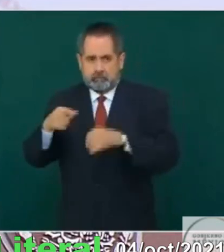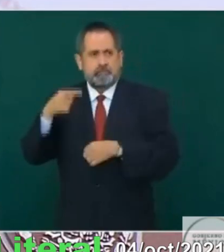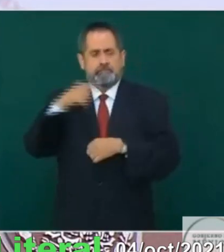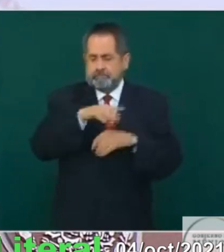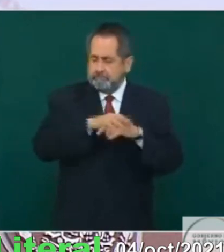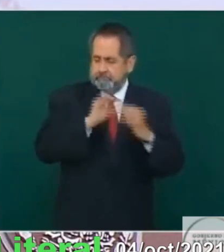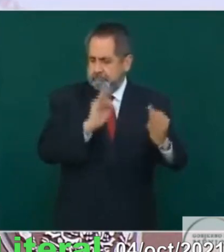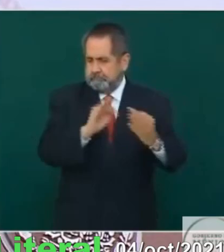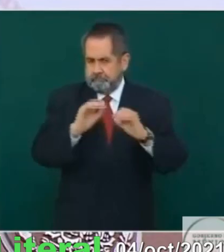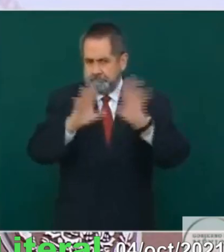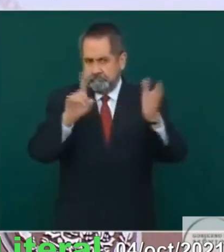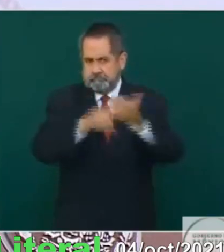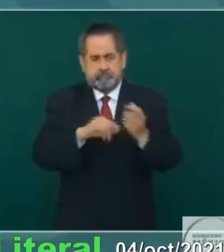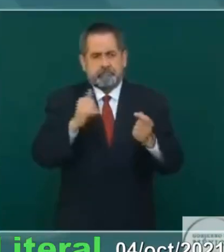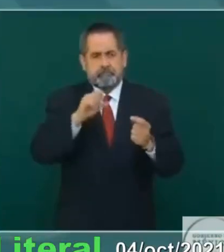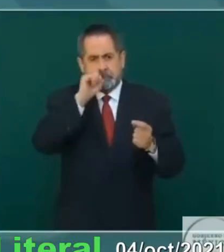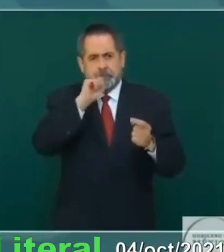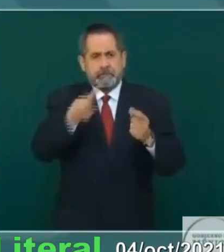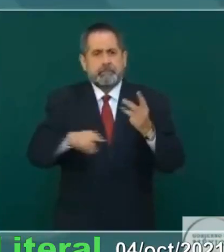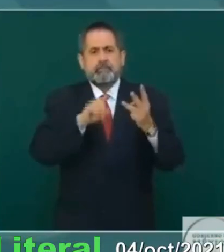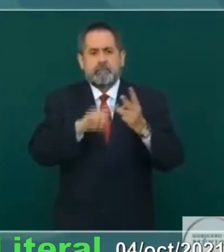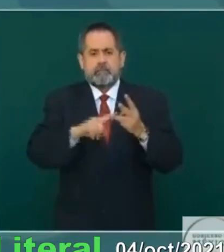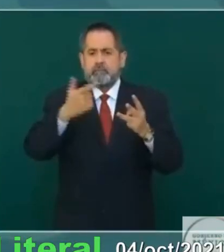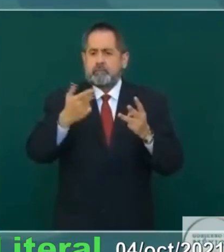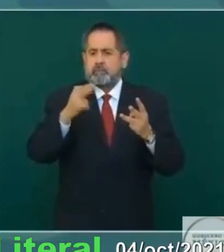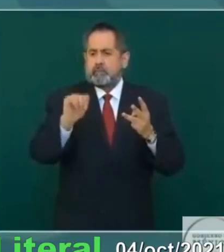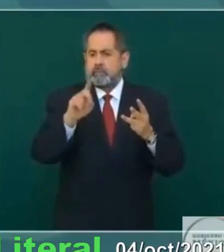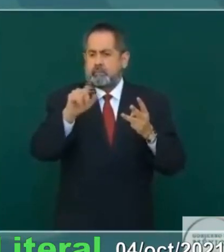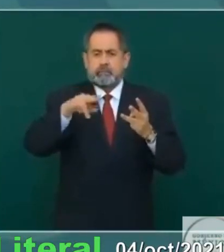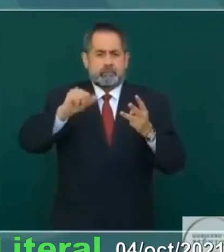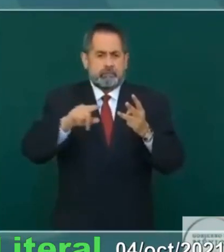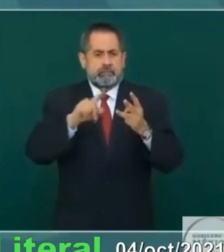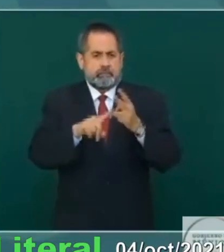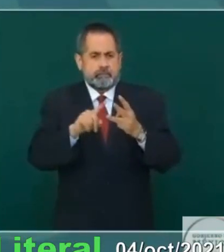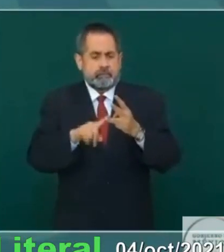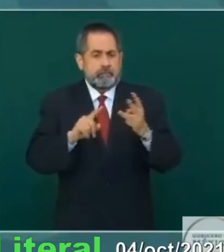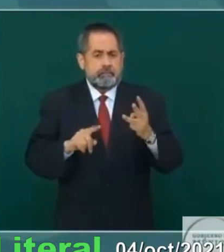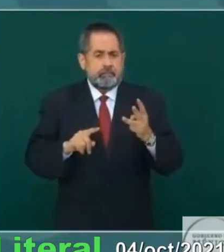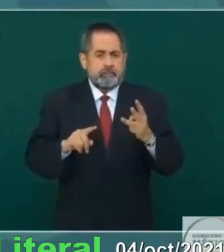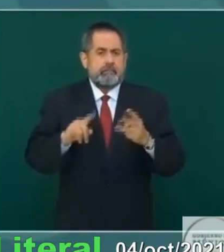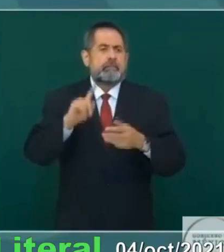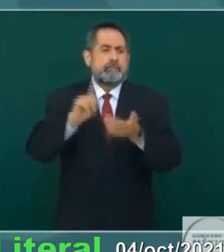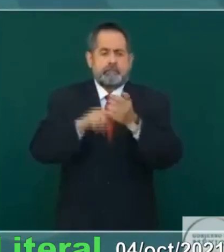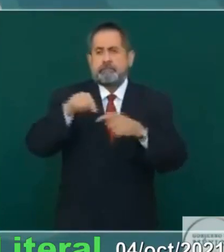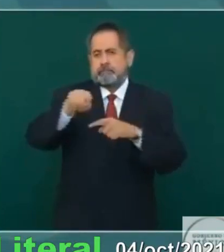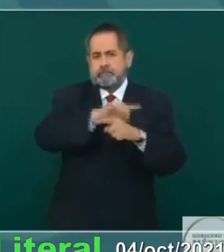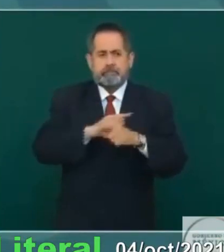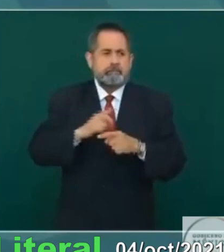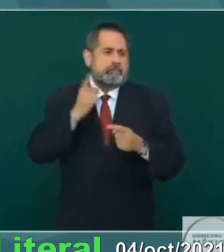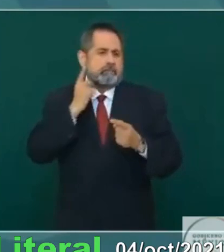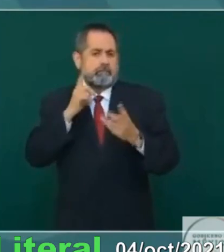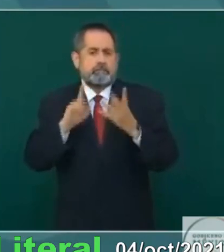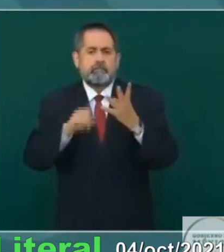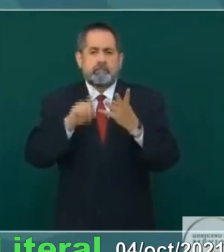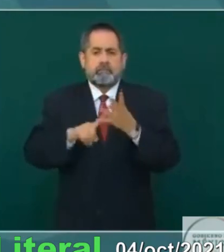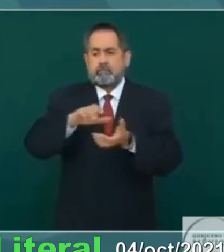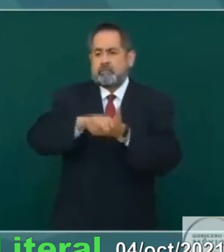Y el caso de Guadiana, pues es legislador. Y la esposa del